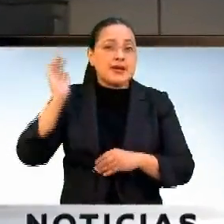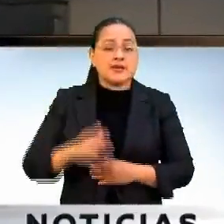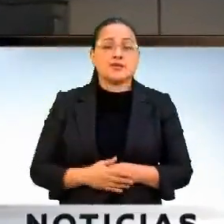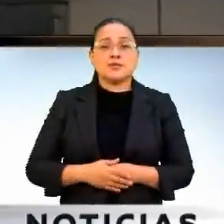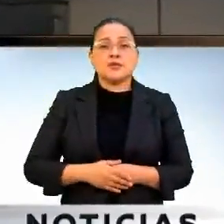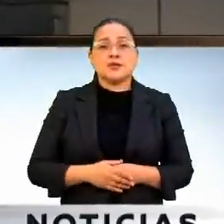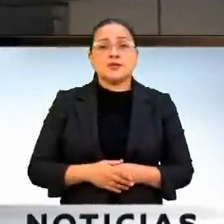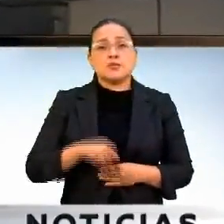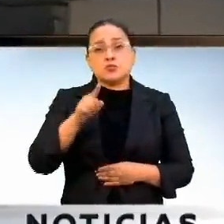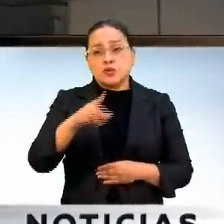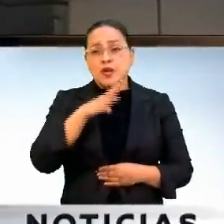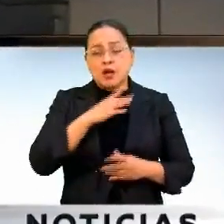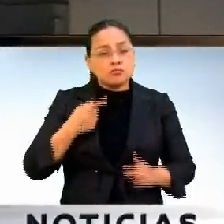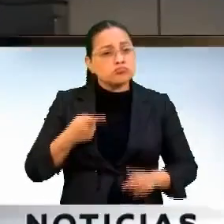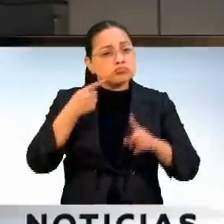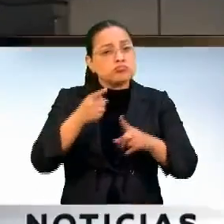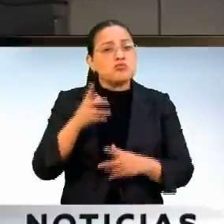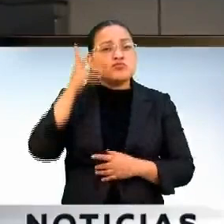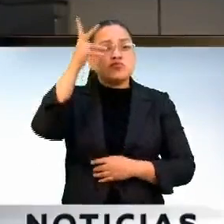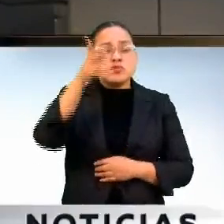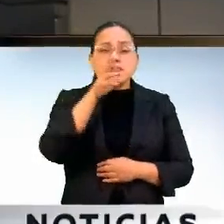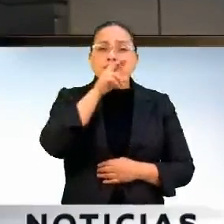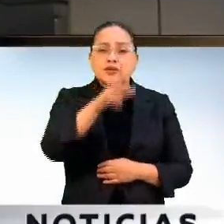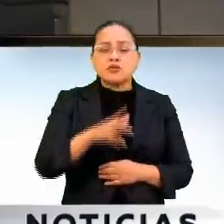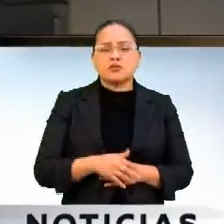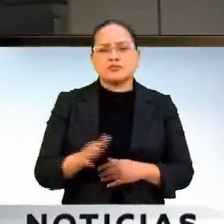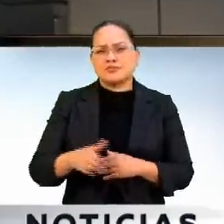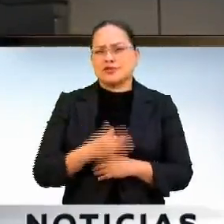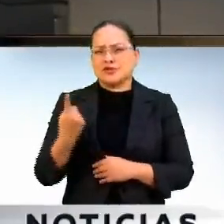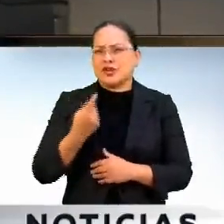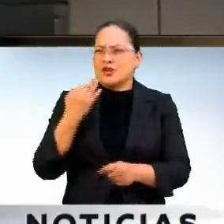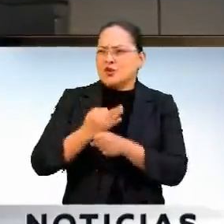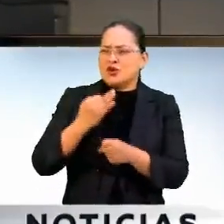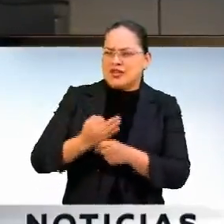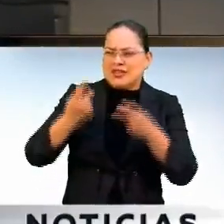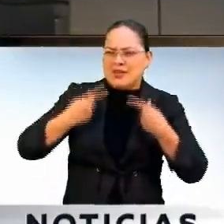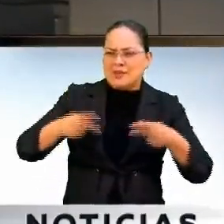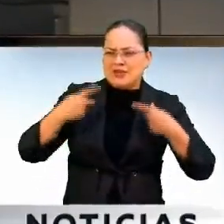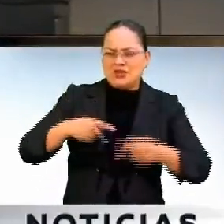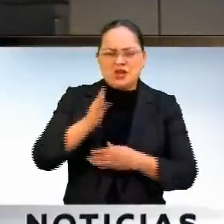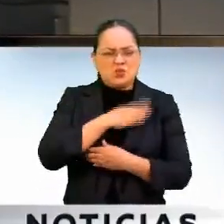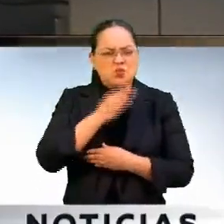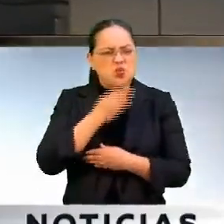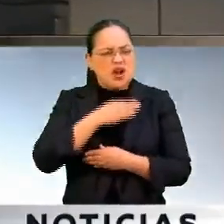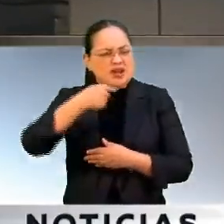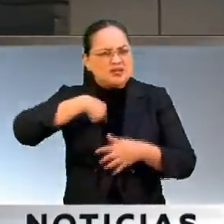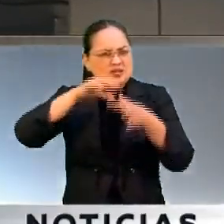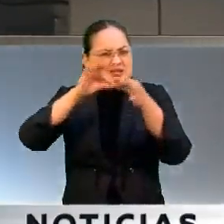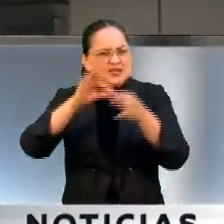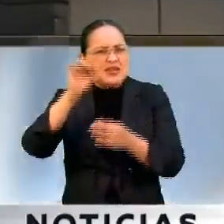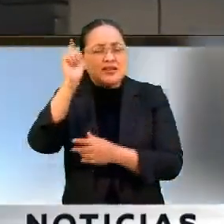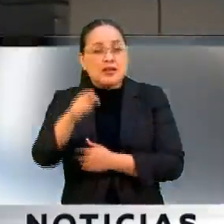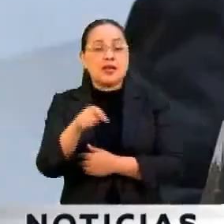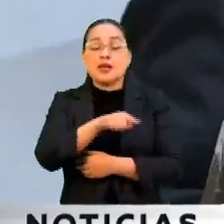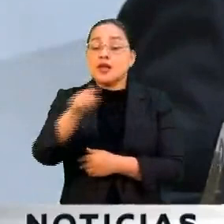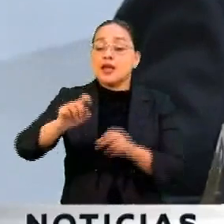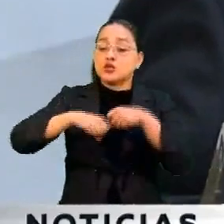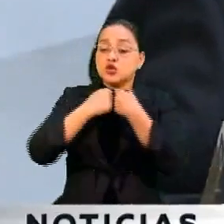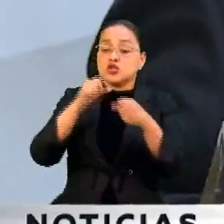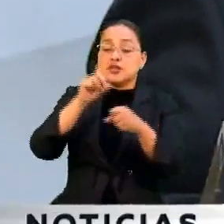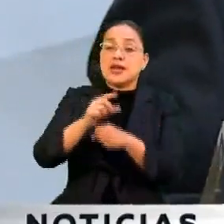caminos andarán. ¿Y por qué hablo de las buenas personas? Una sociedad que pretende progresar,